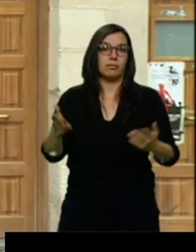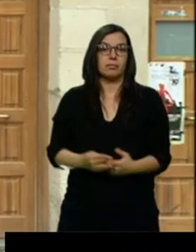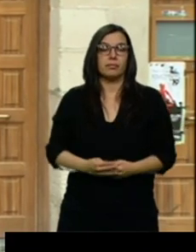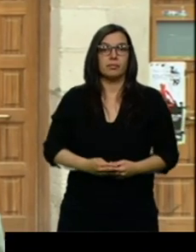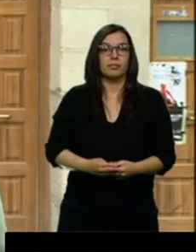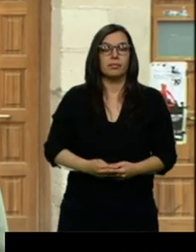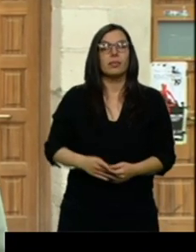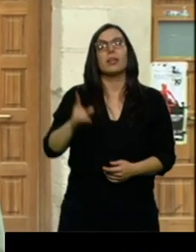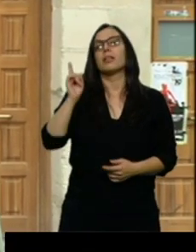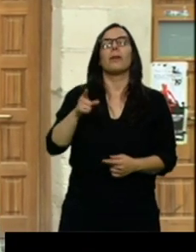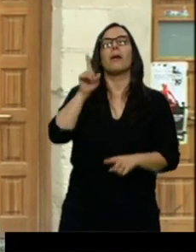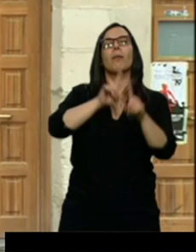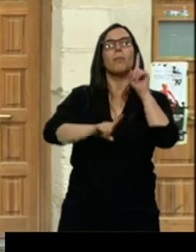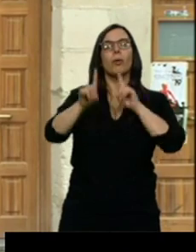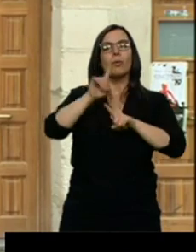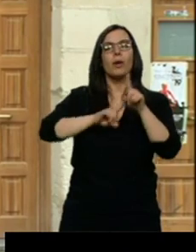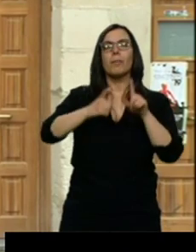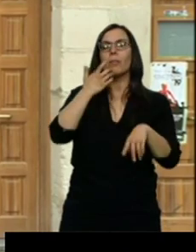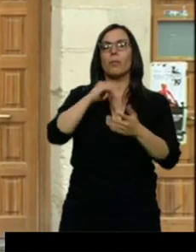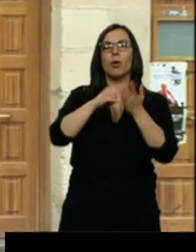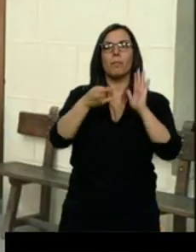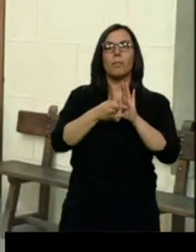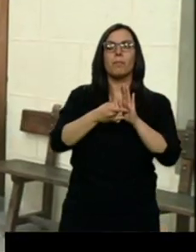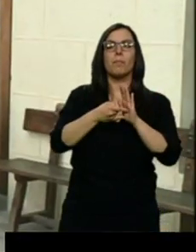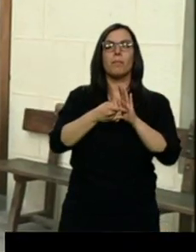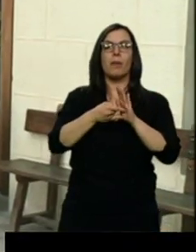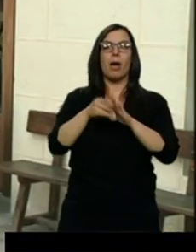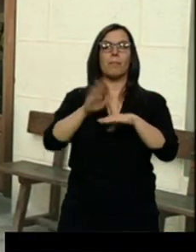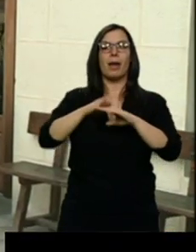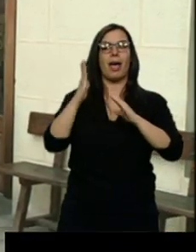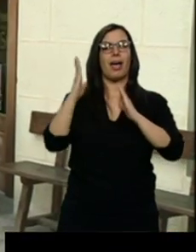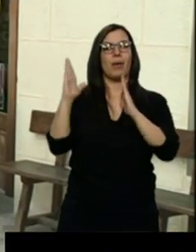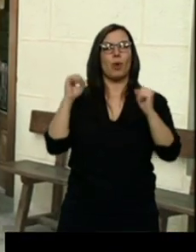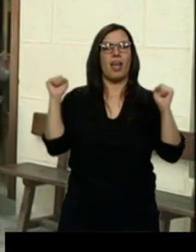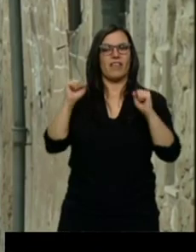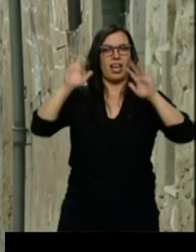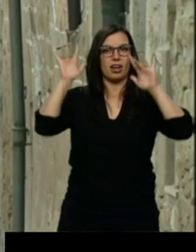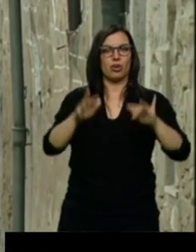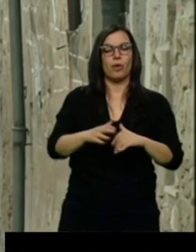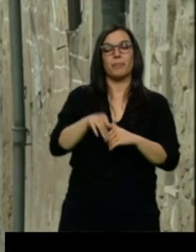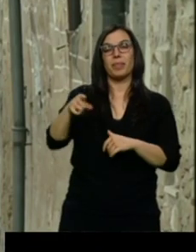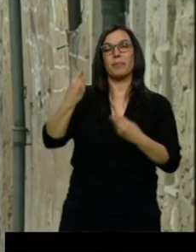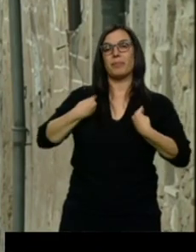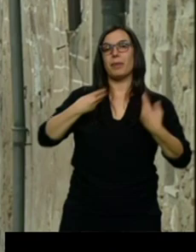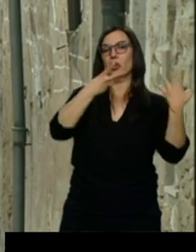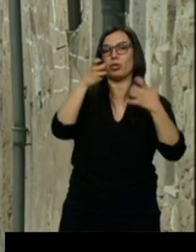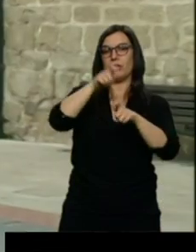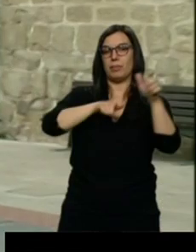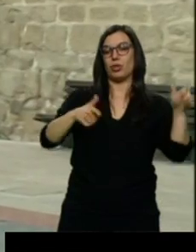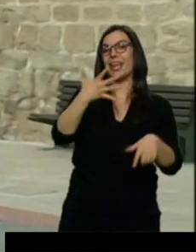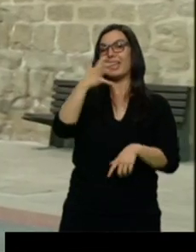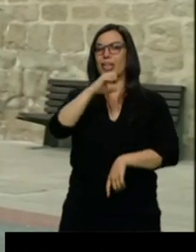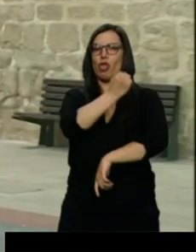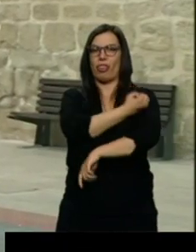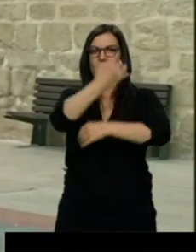ciertos problemas con, por ejemplo, el plan de viabilidad invernal. La Puebla de Arganzón tiene 800 habitantes y poco más de 500 censados. Sus vecinos